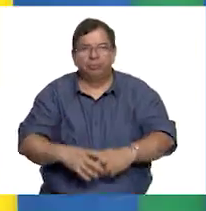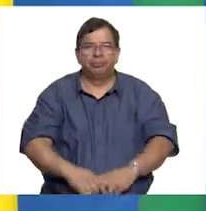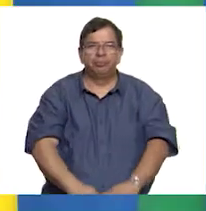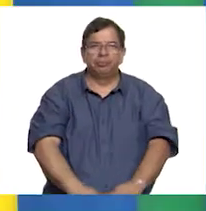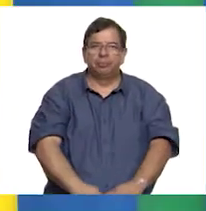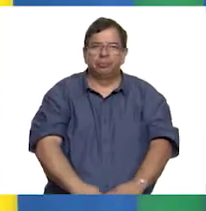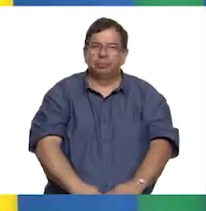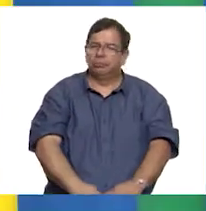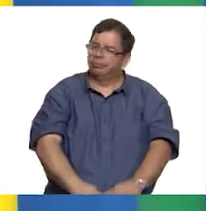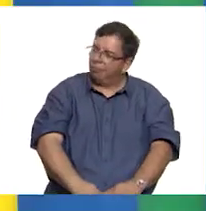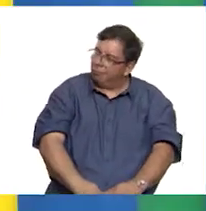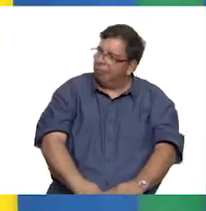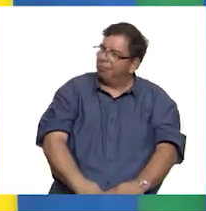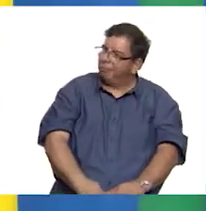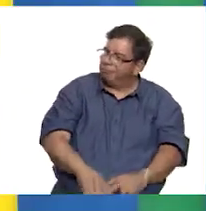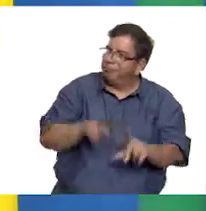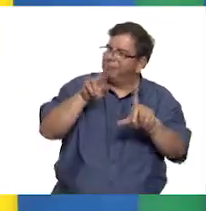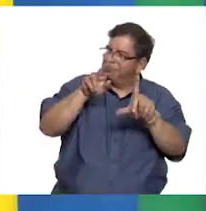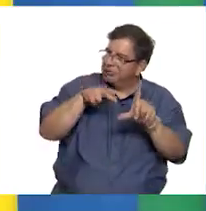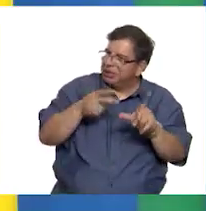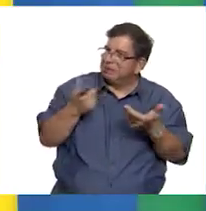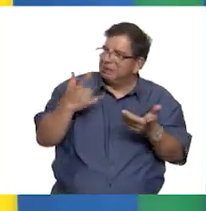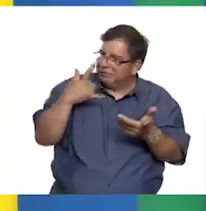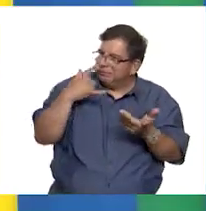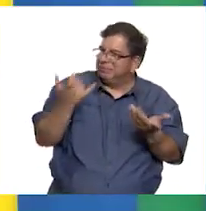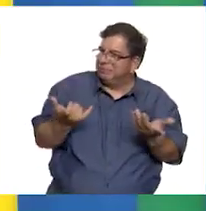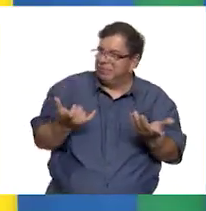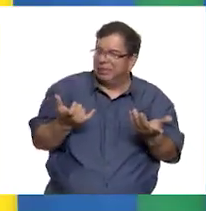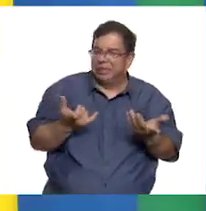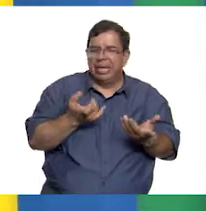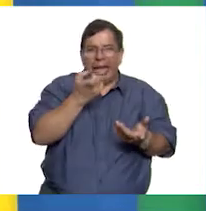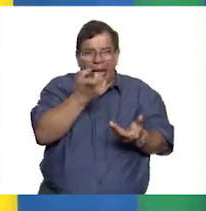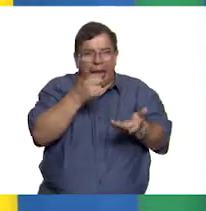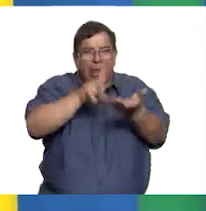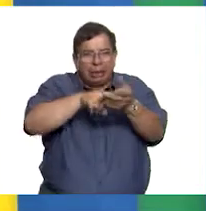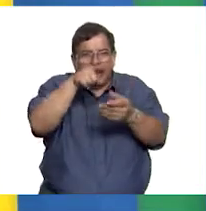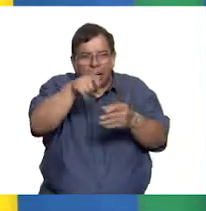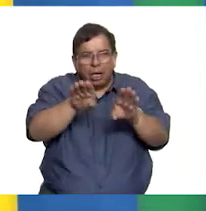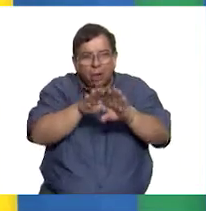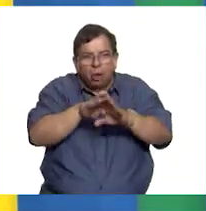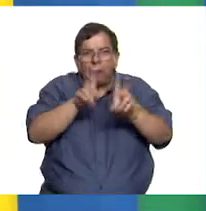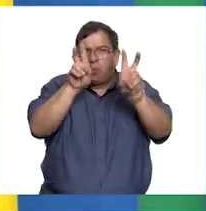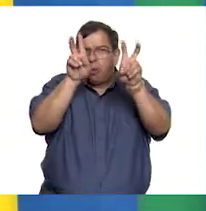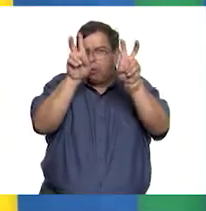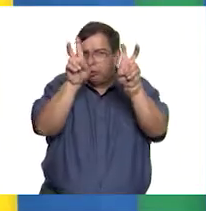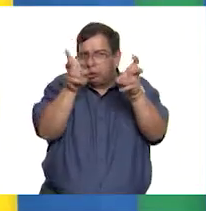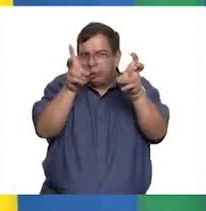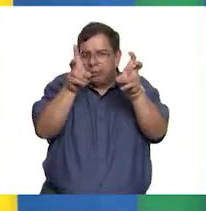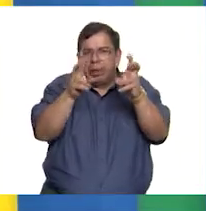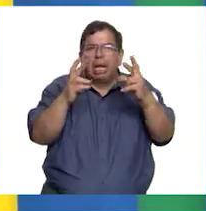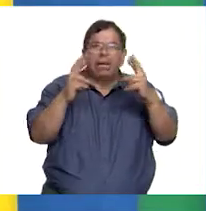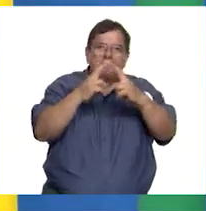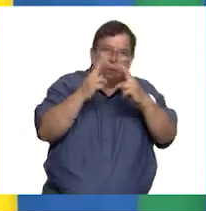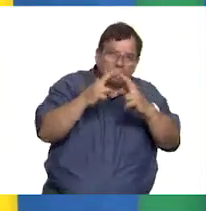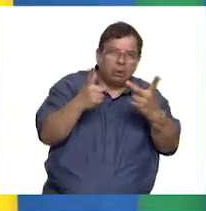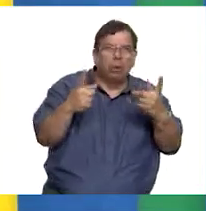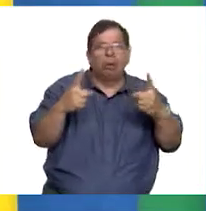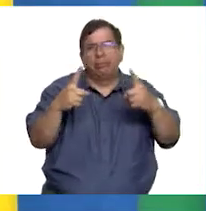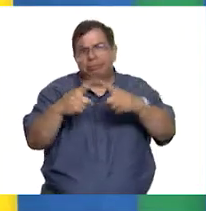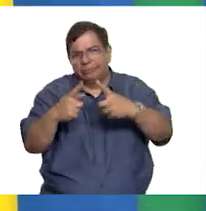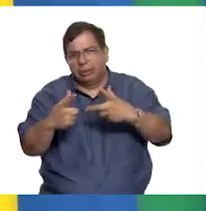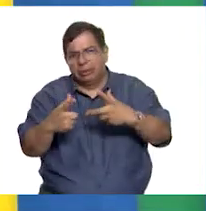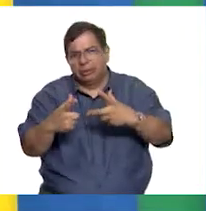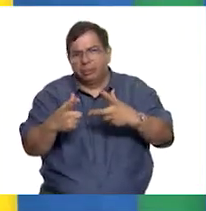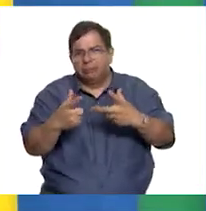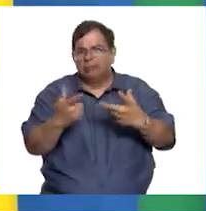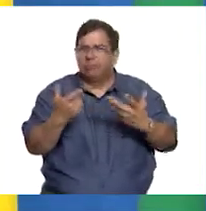Está muy curiosa esa pintura y, como bien dijo, en ella también plasmaron temas relacionados con la religión y la iglesia. Por